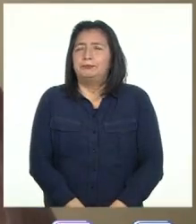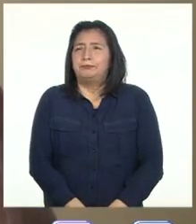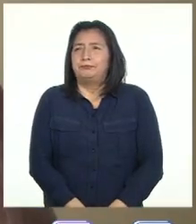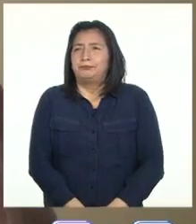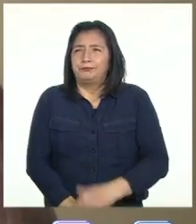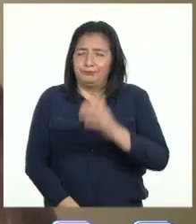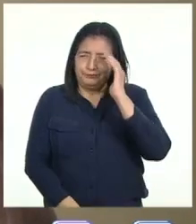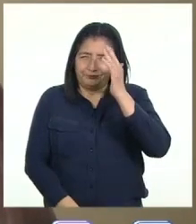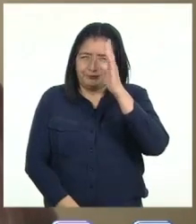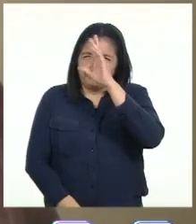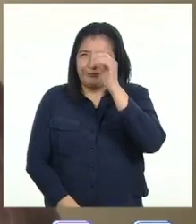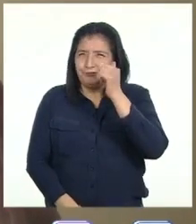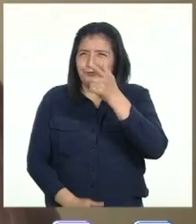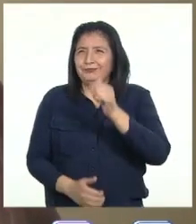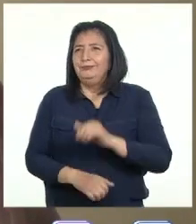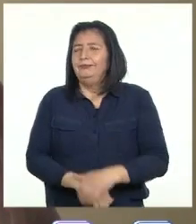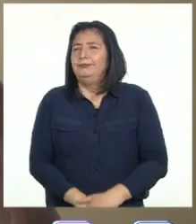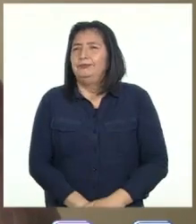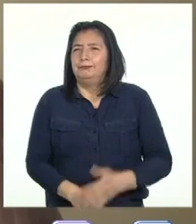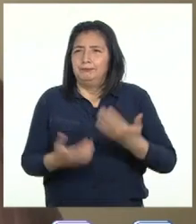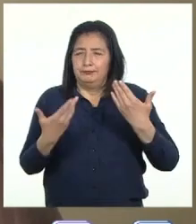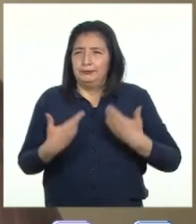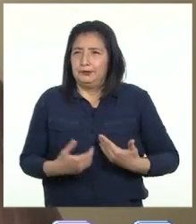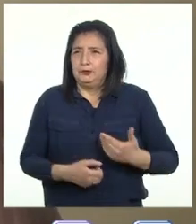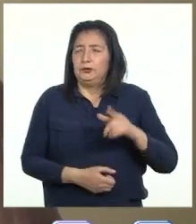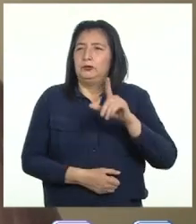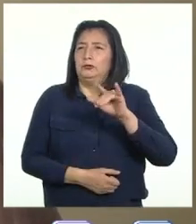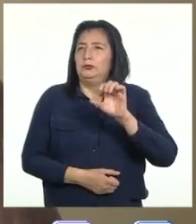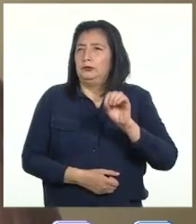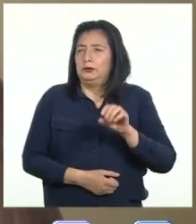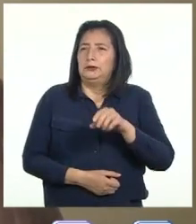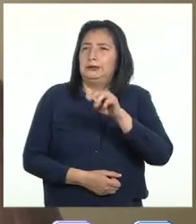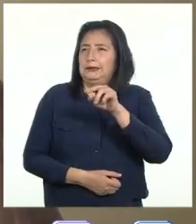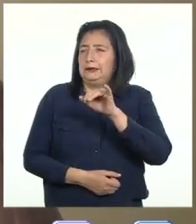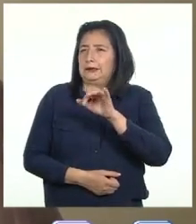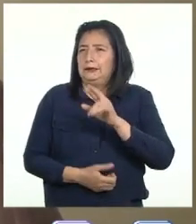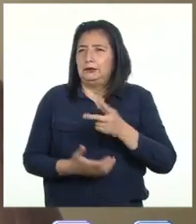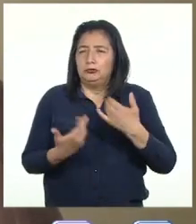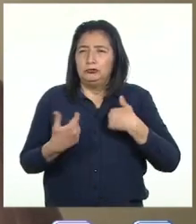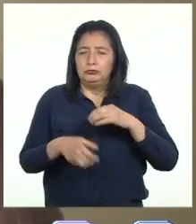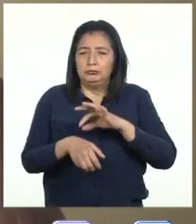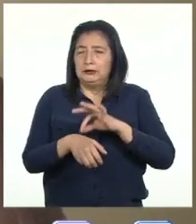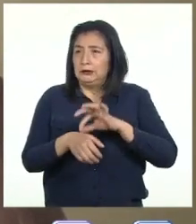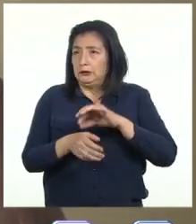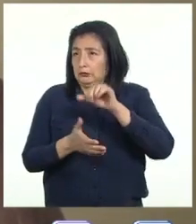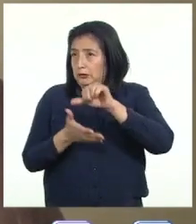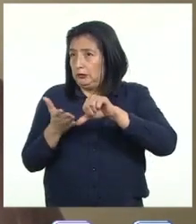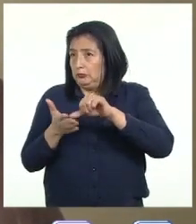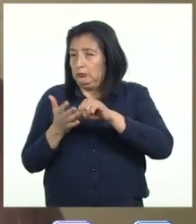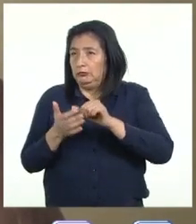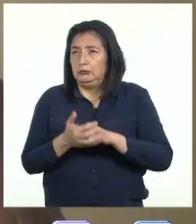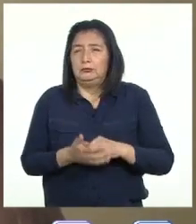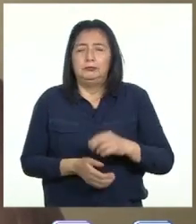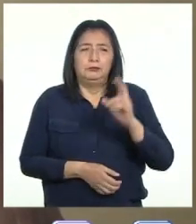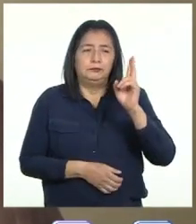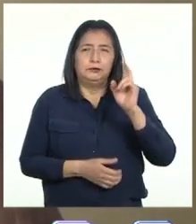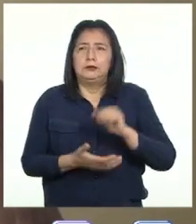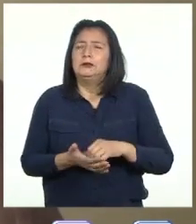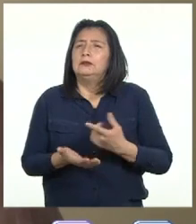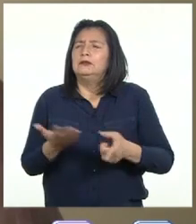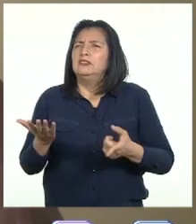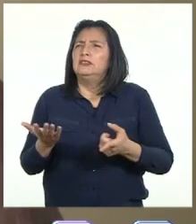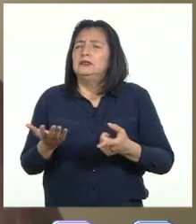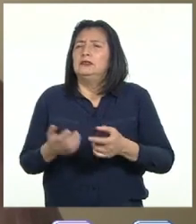Hola chicos y chicas, mi nombre es Luis Neira de la Rosa Soy médico cirujano, docente de la